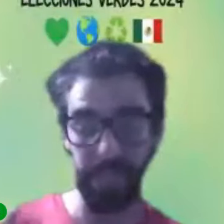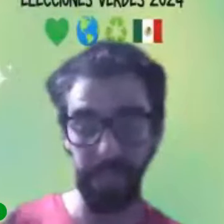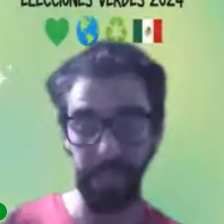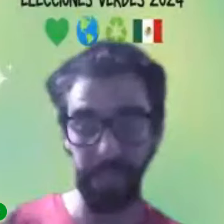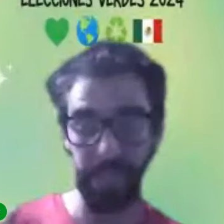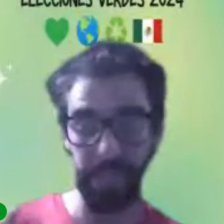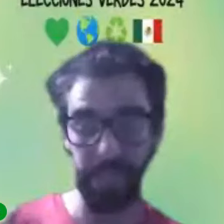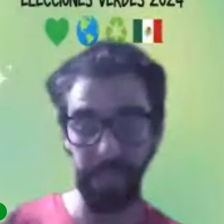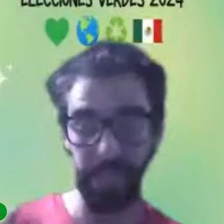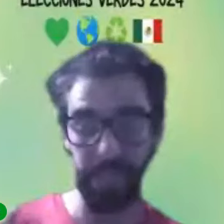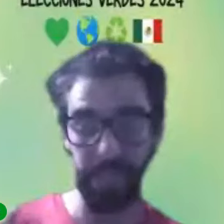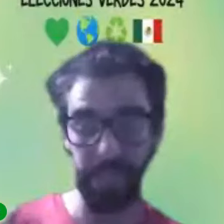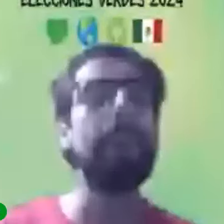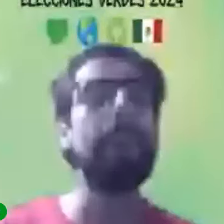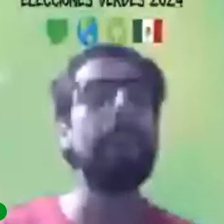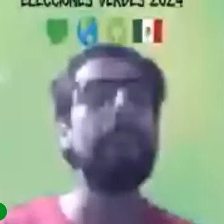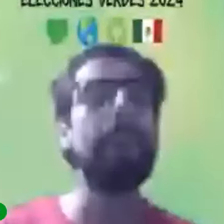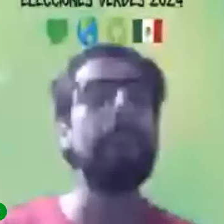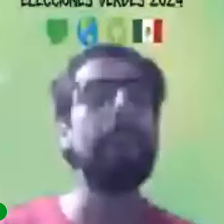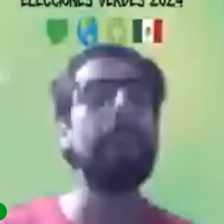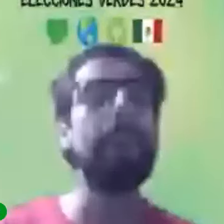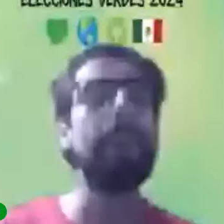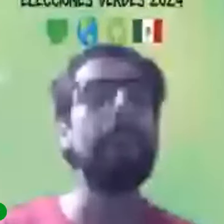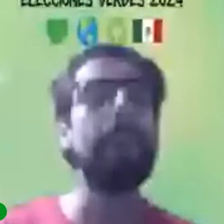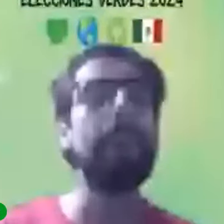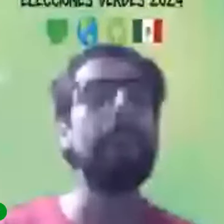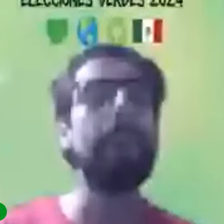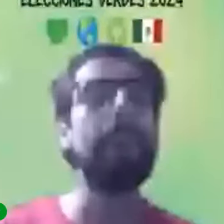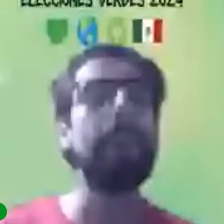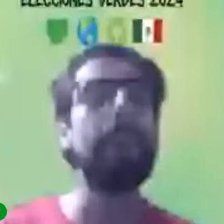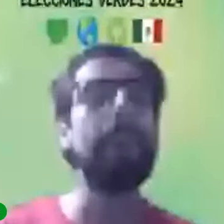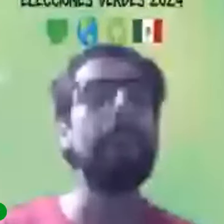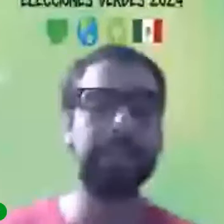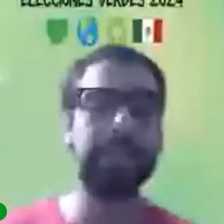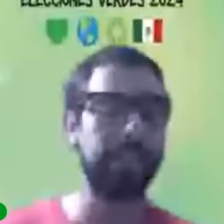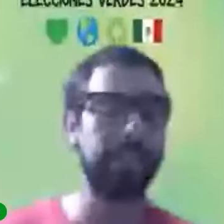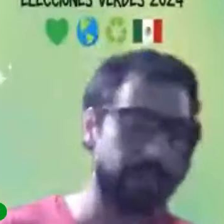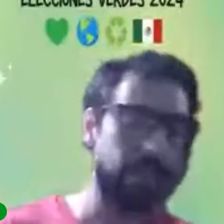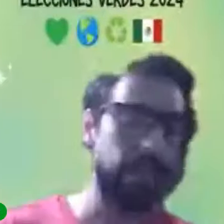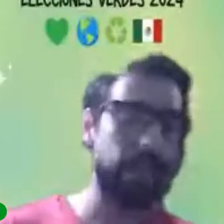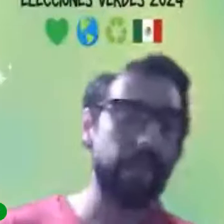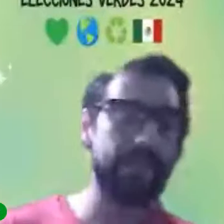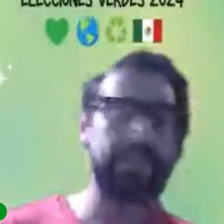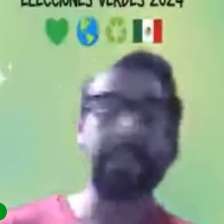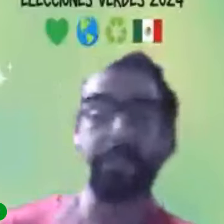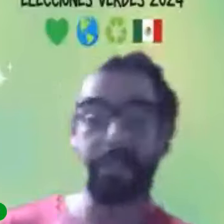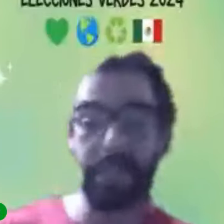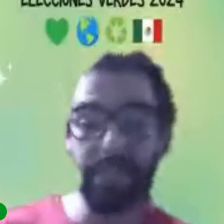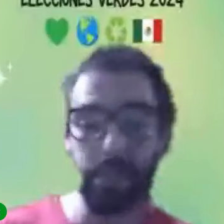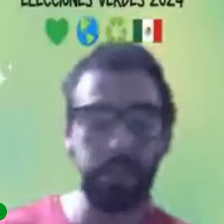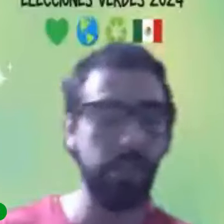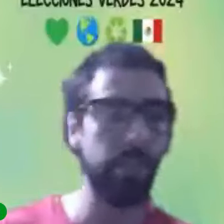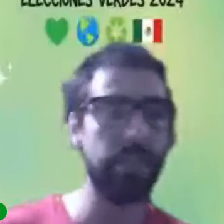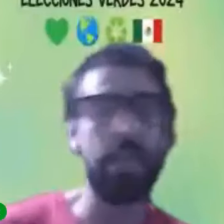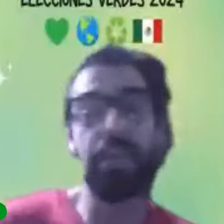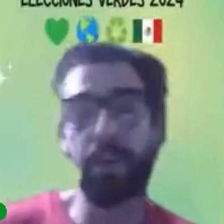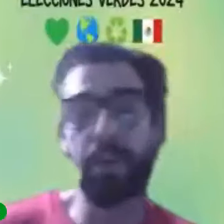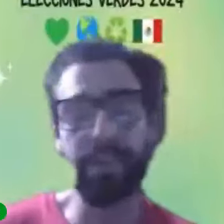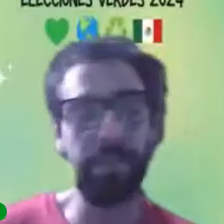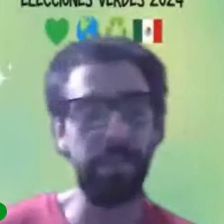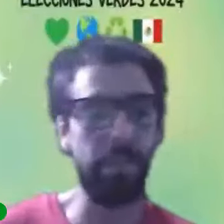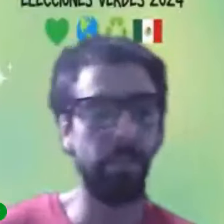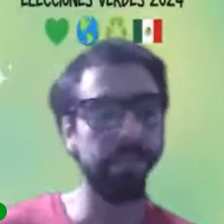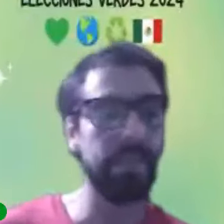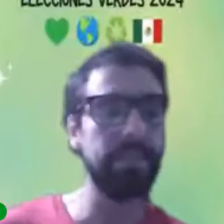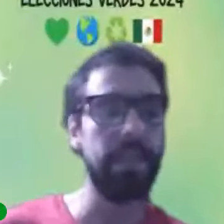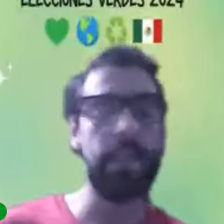pongo me hace falta mucho más profundizar me haría mucho más falta que se transversalicen los temas y obviamente ver propuestas y